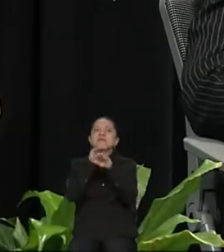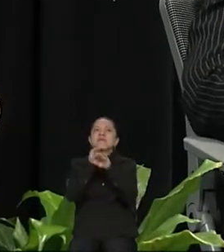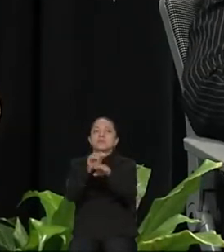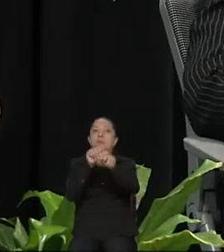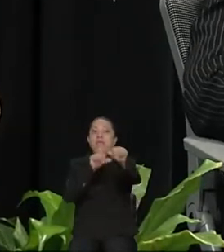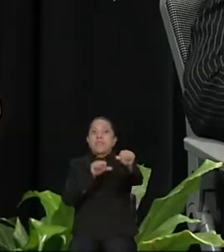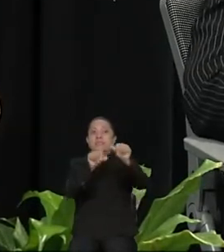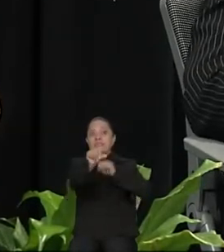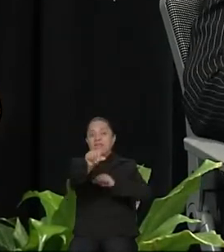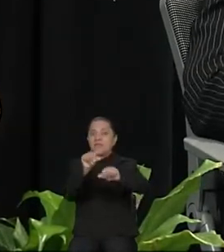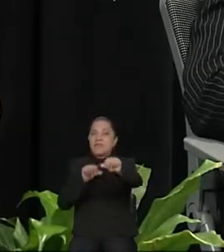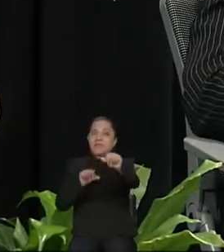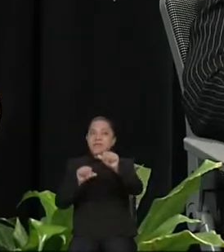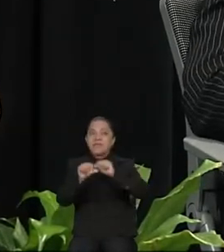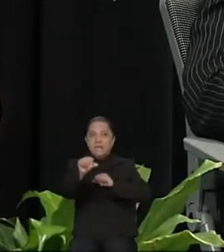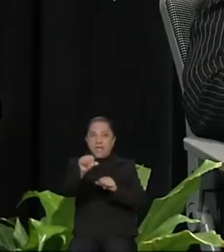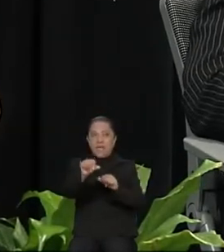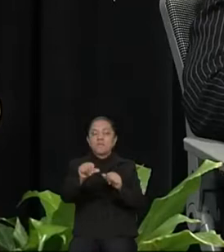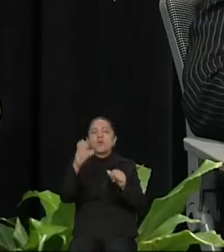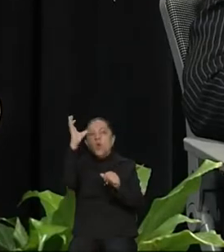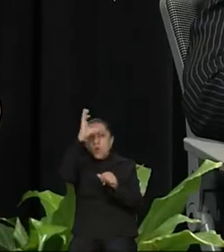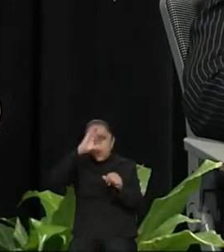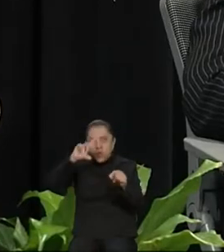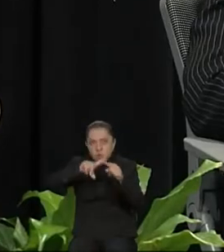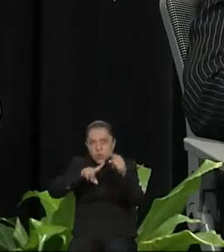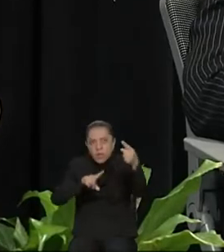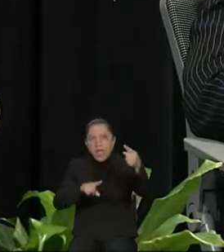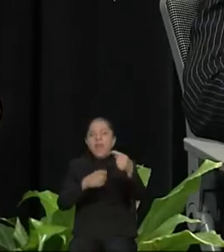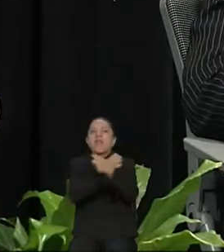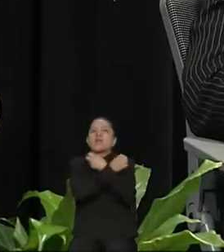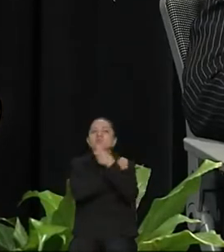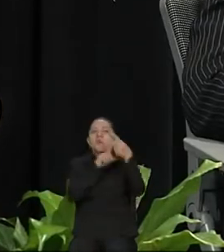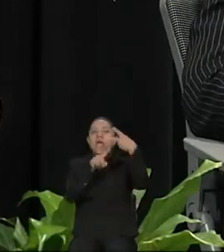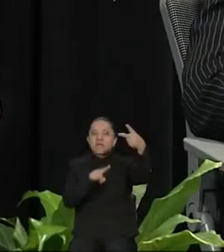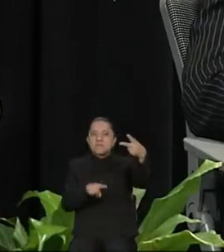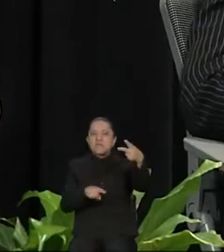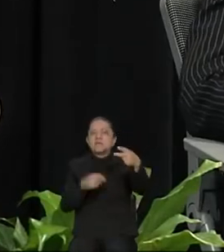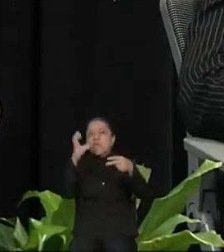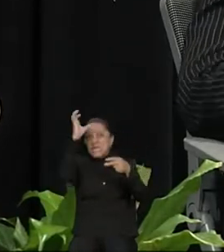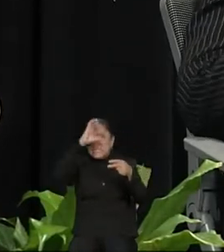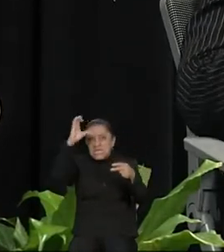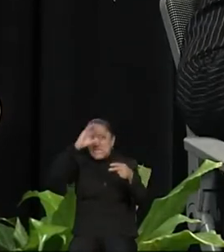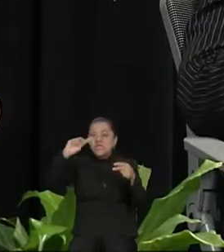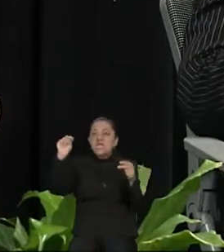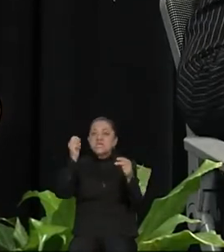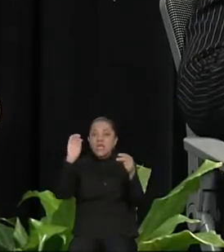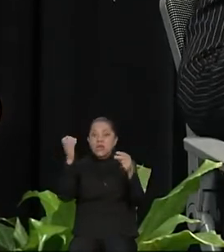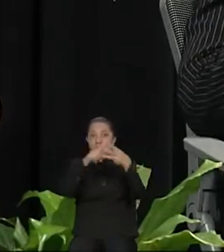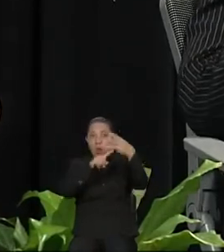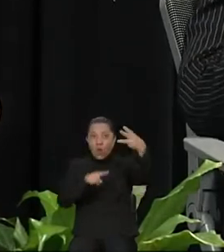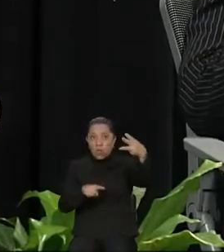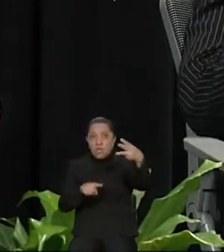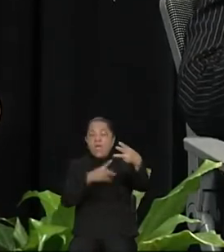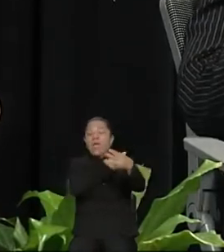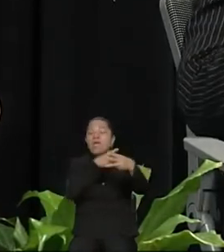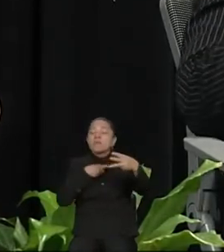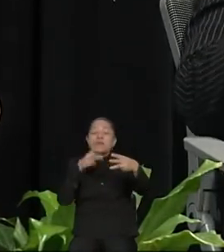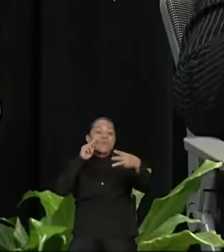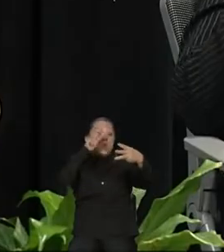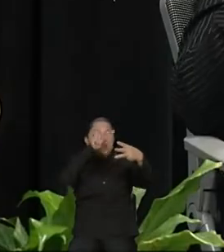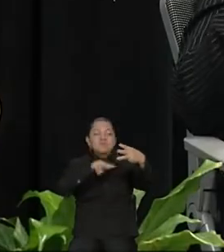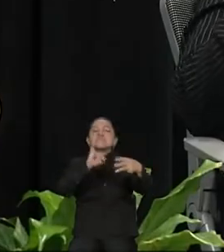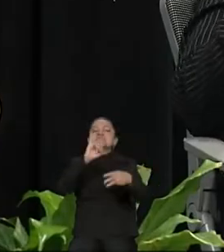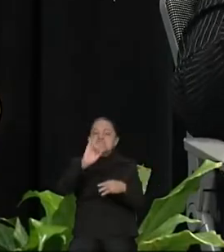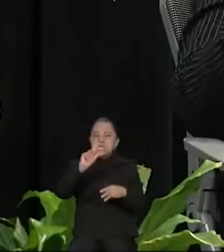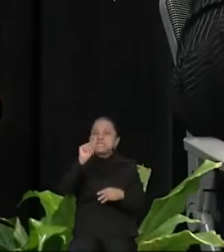en materia cultural, en materia educativa y en materia de ciencia y tecnología. Es decir, tenemos que ver, sí, el Tratado Libre Comercio, pero